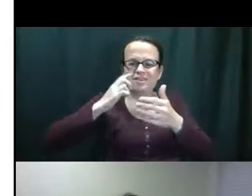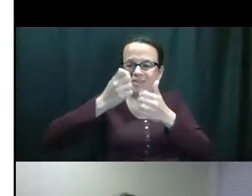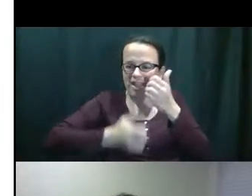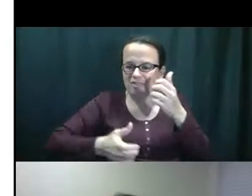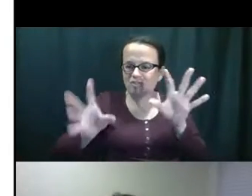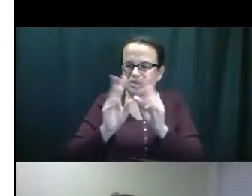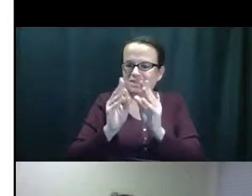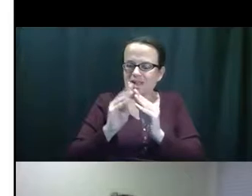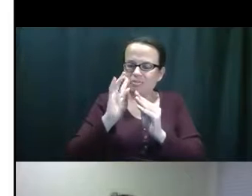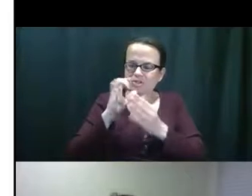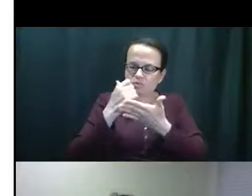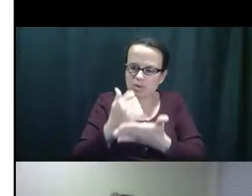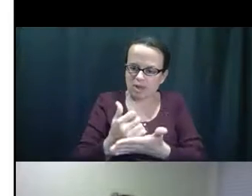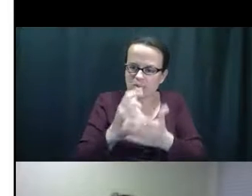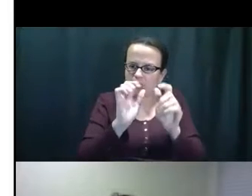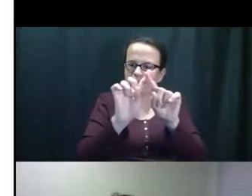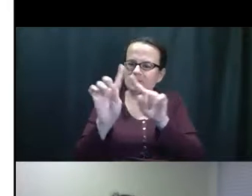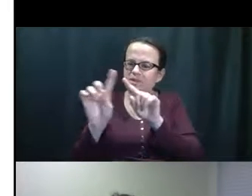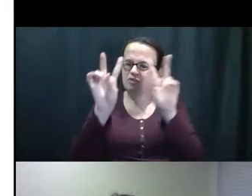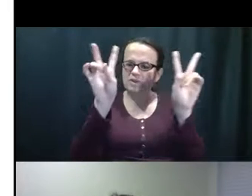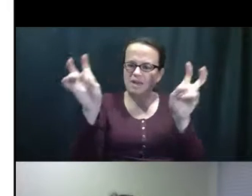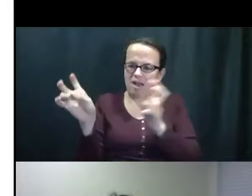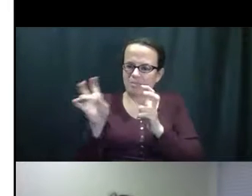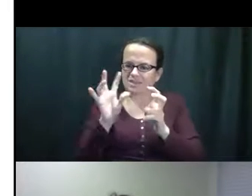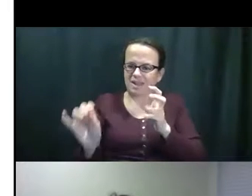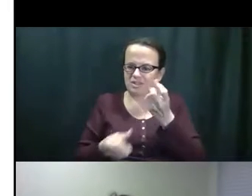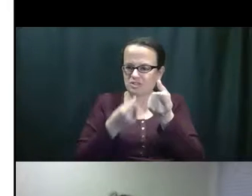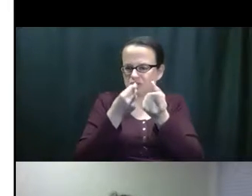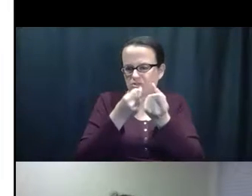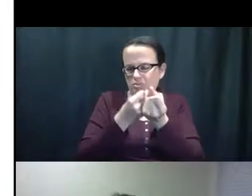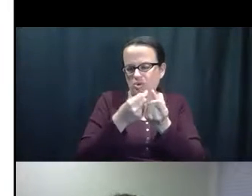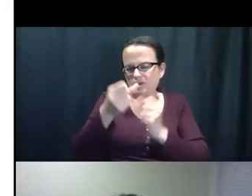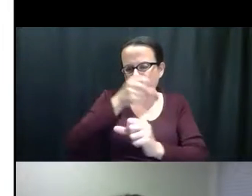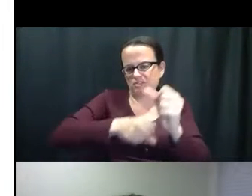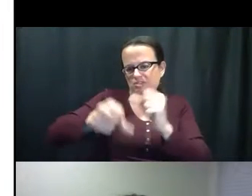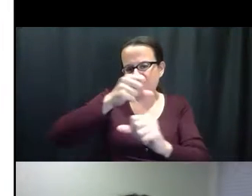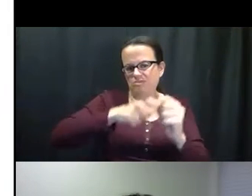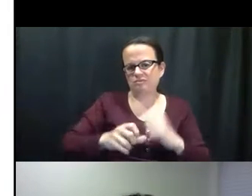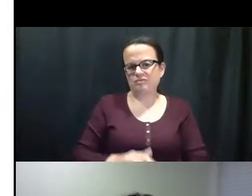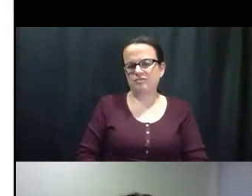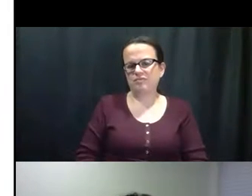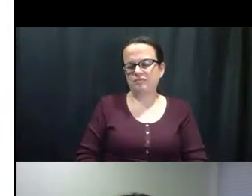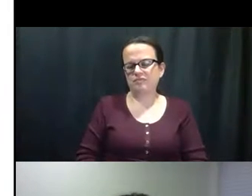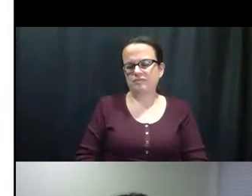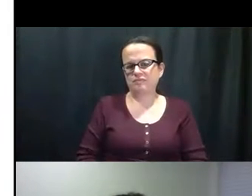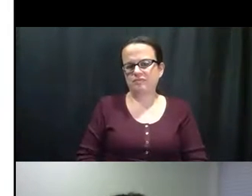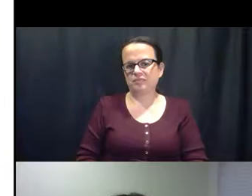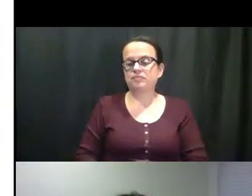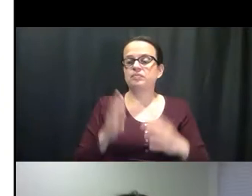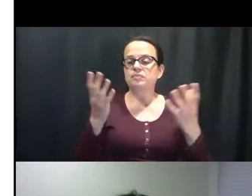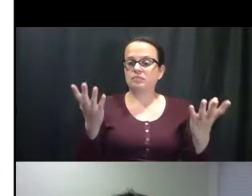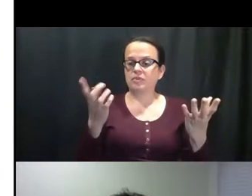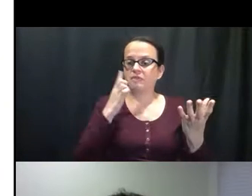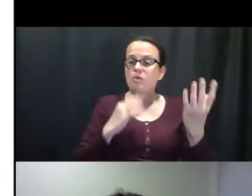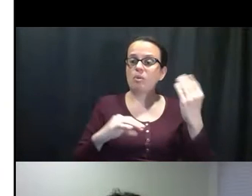y fortalecer la diferencia entre los niños y la incapacidad de su padre y cómo apoyarse el uno al otro.